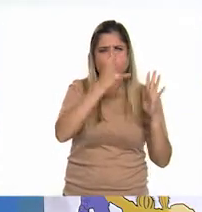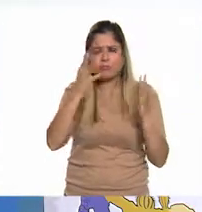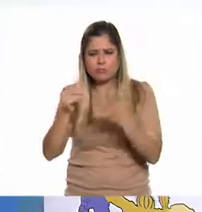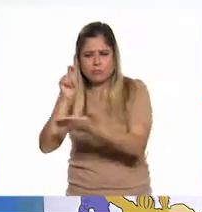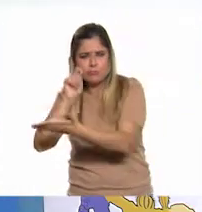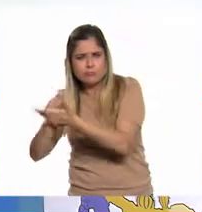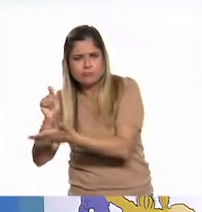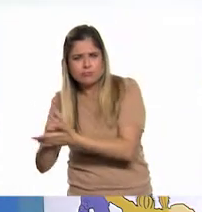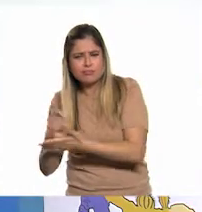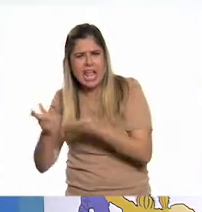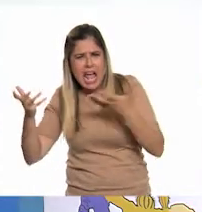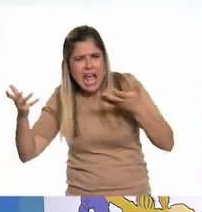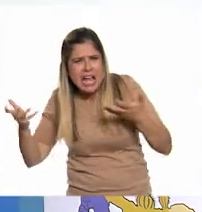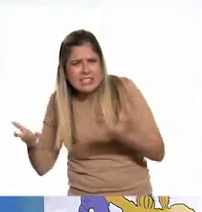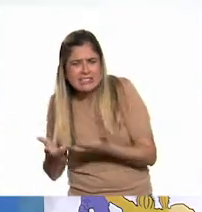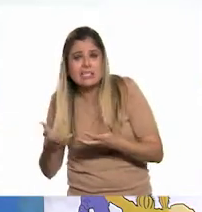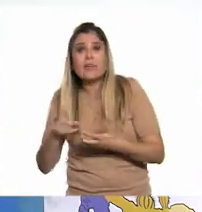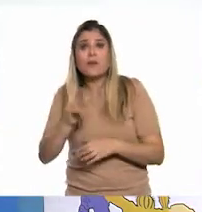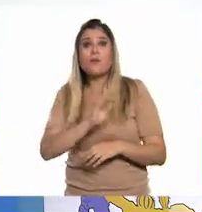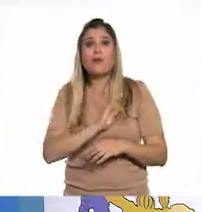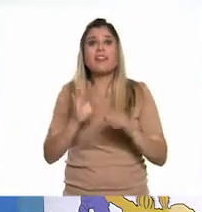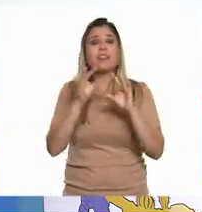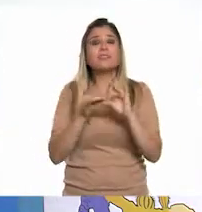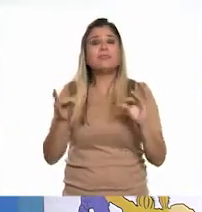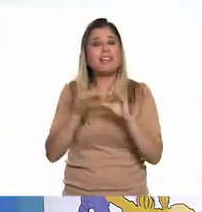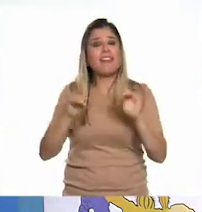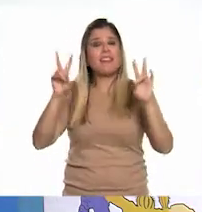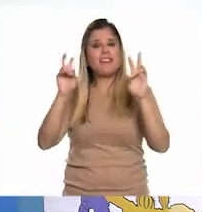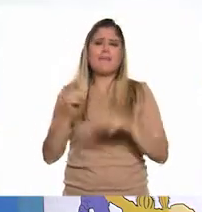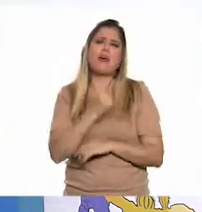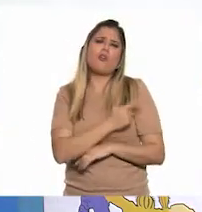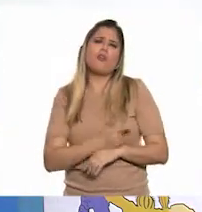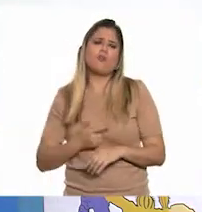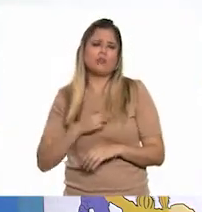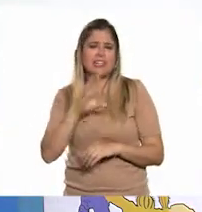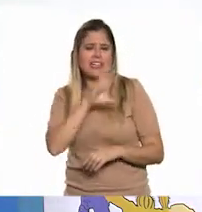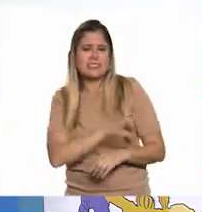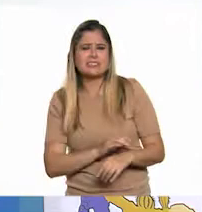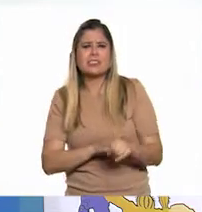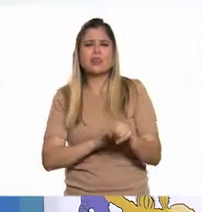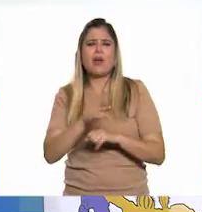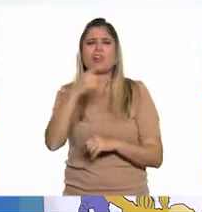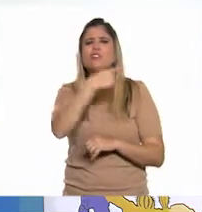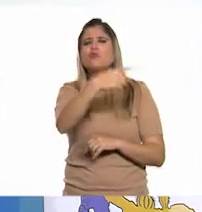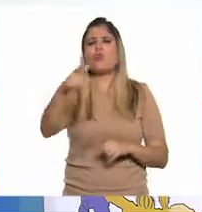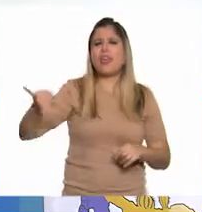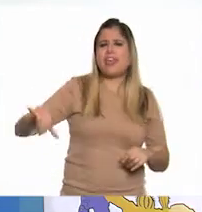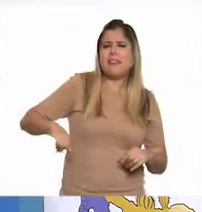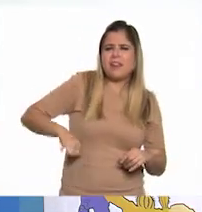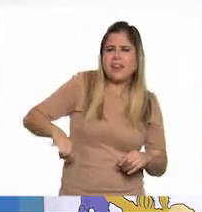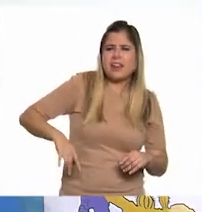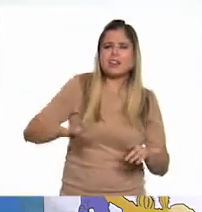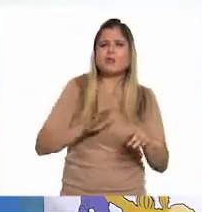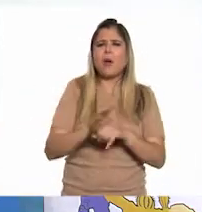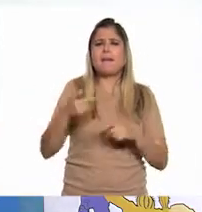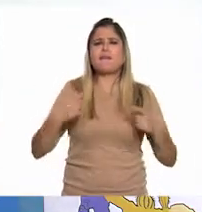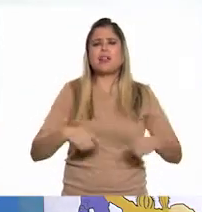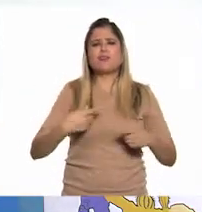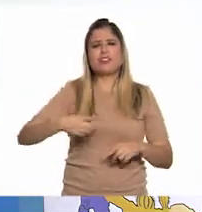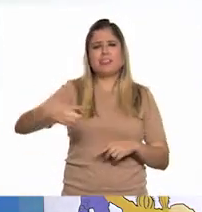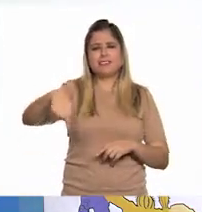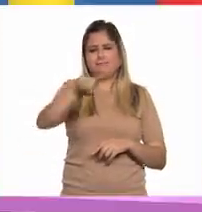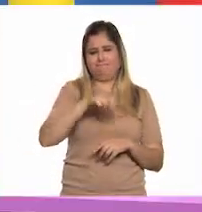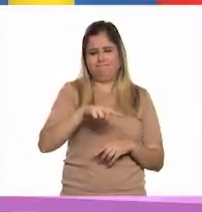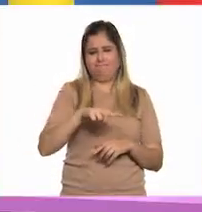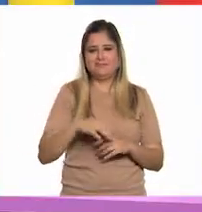comencemos hablando de los temas que nos gusten y que pueden ser de interés para las personas que tenemos más